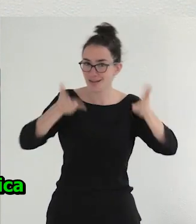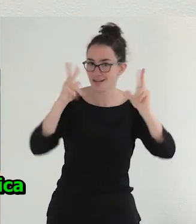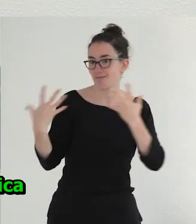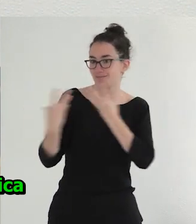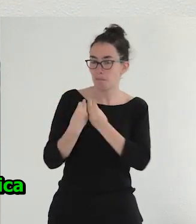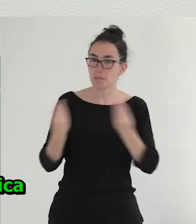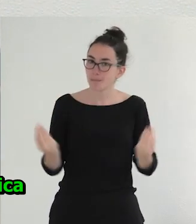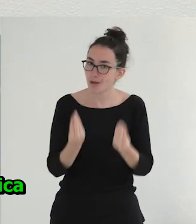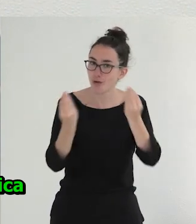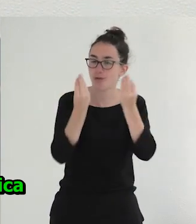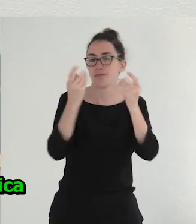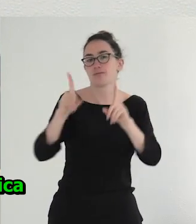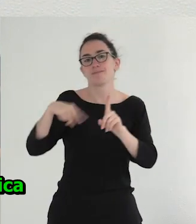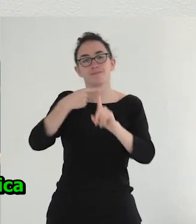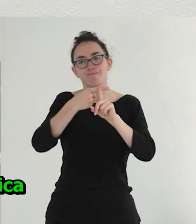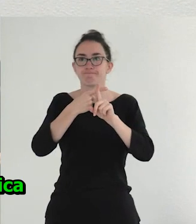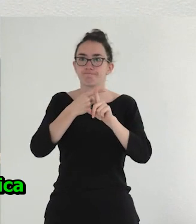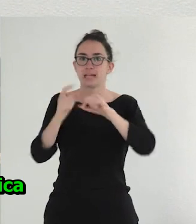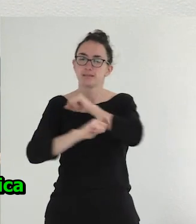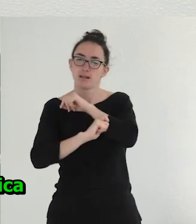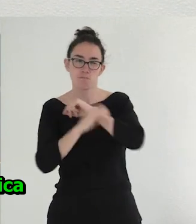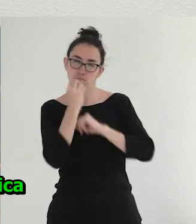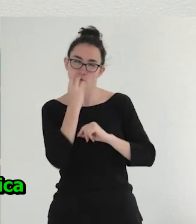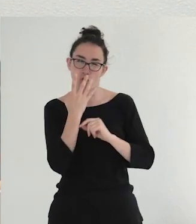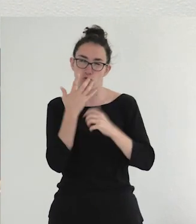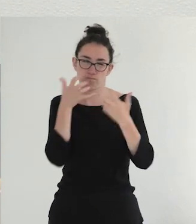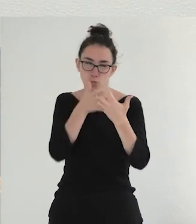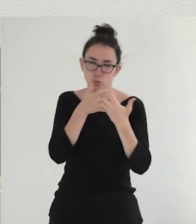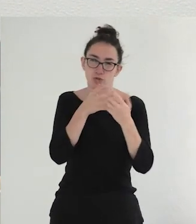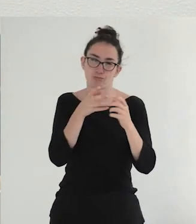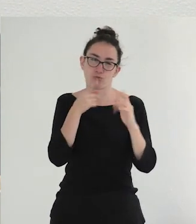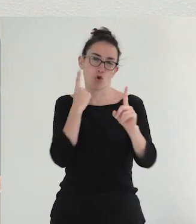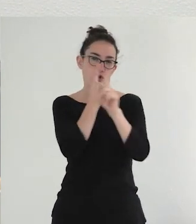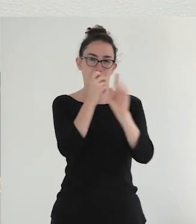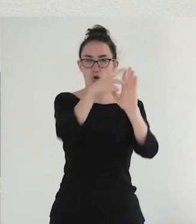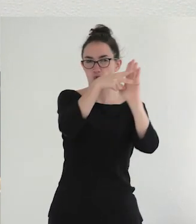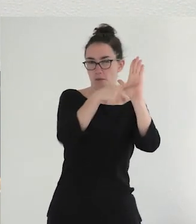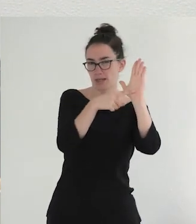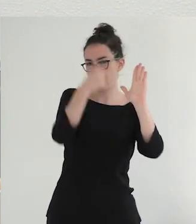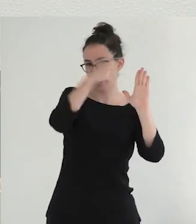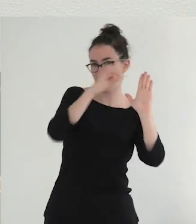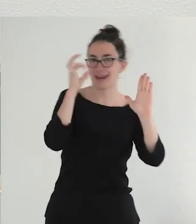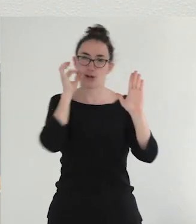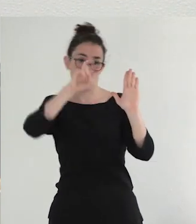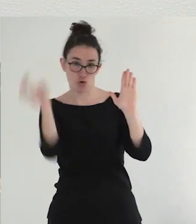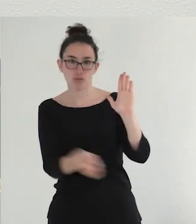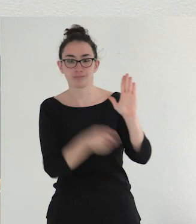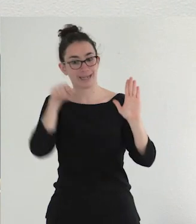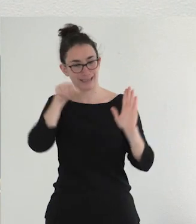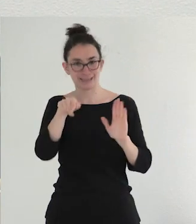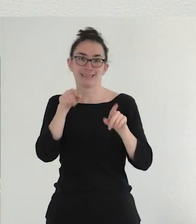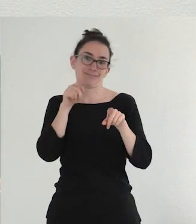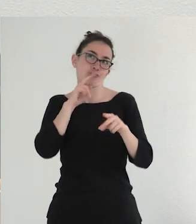y combatir de la forma más estratégica la normatividad de género. Ese es el objetivo de la crítica y creo que está bastante lejos de